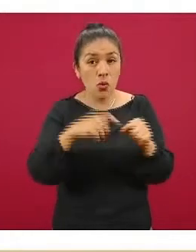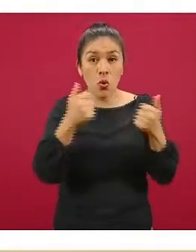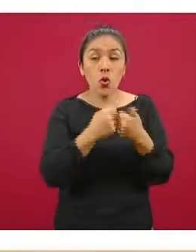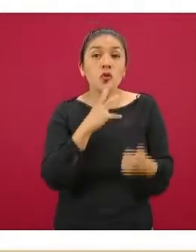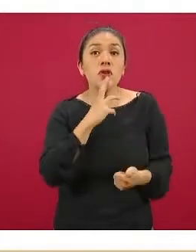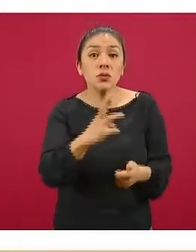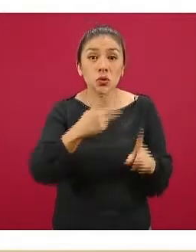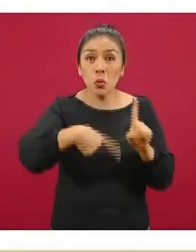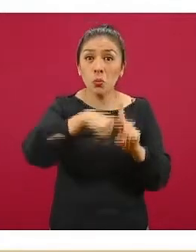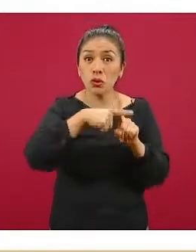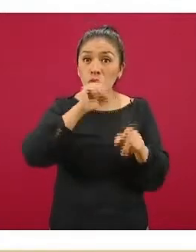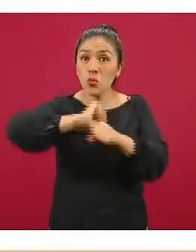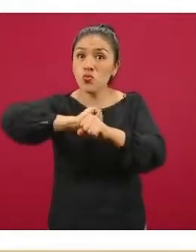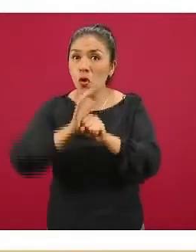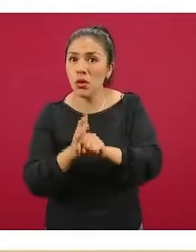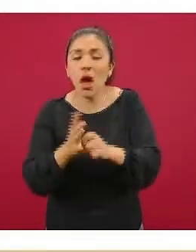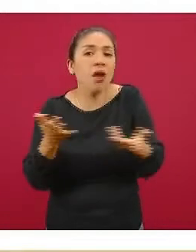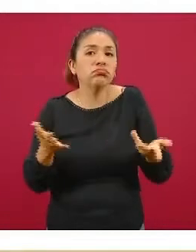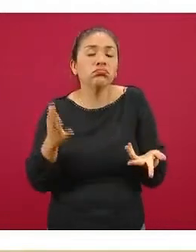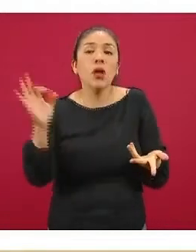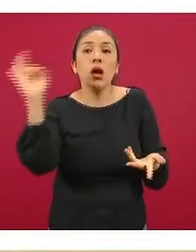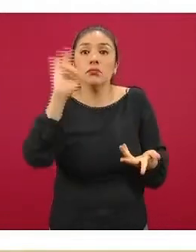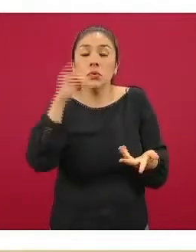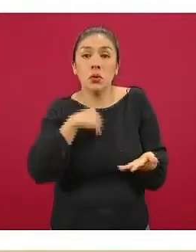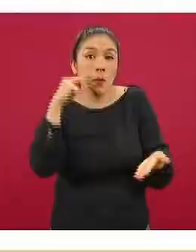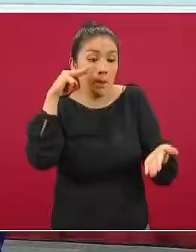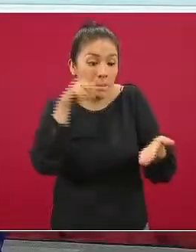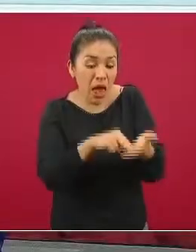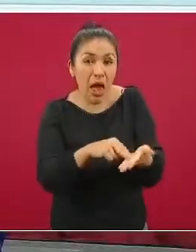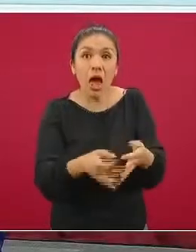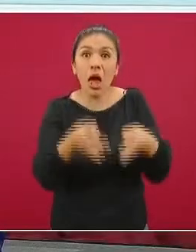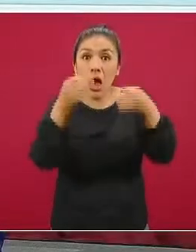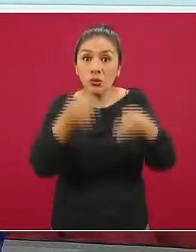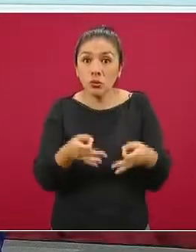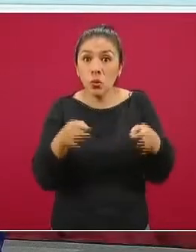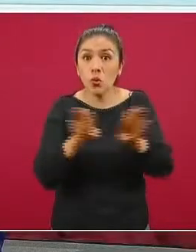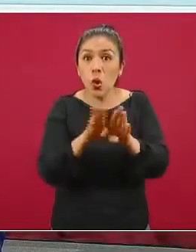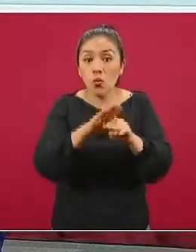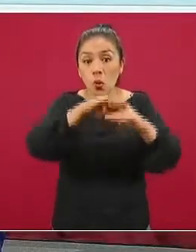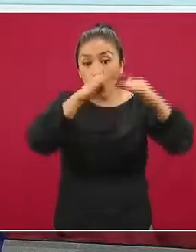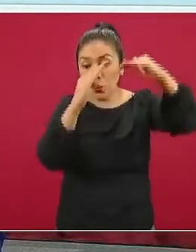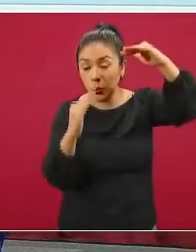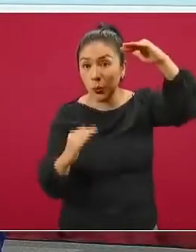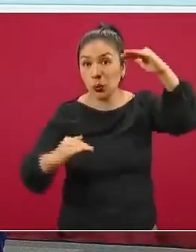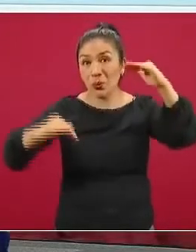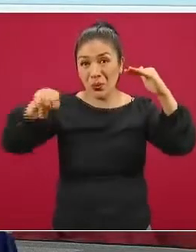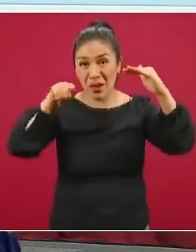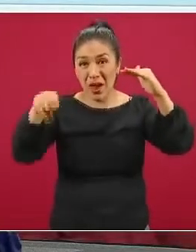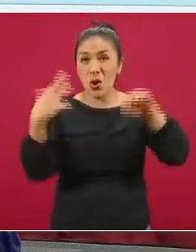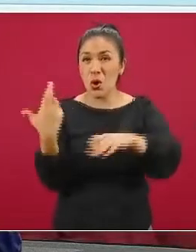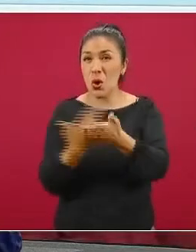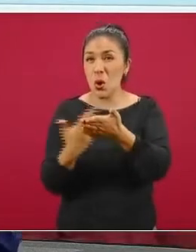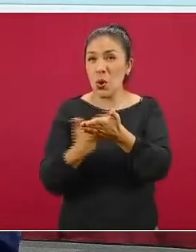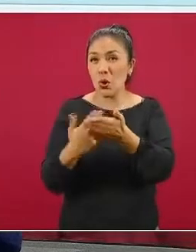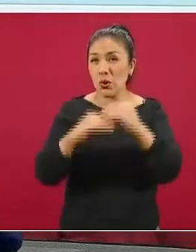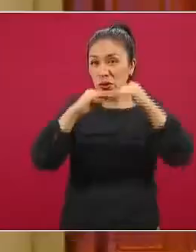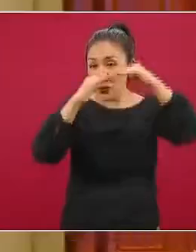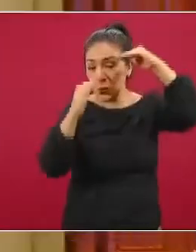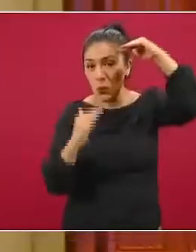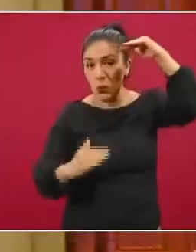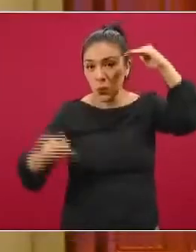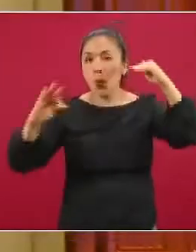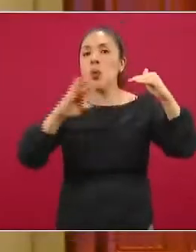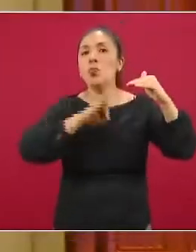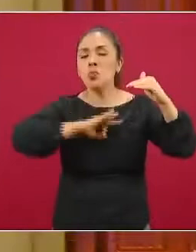resultado positivo con la intención de que cuando veamos precisamente el comportamiento de esa línea rosa, podamos